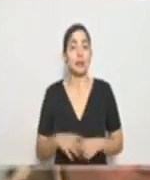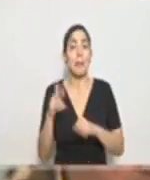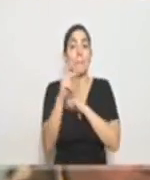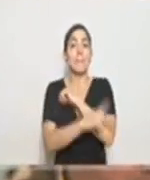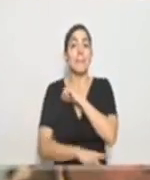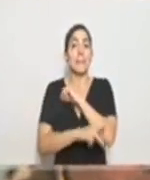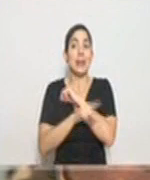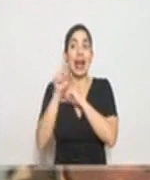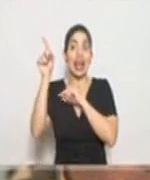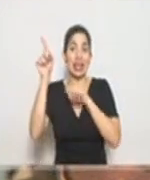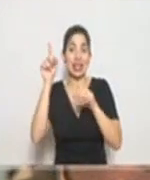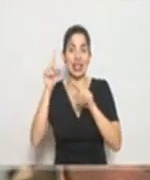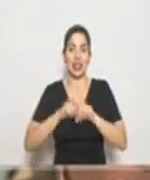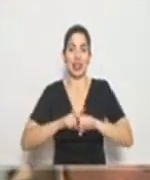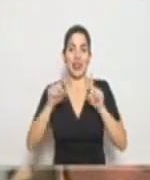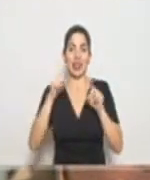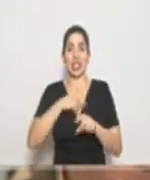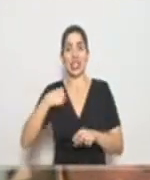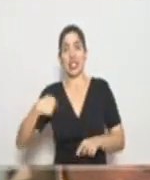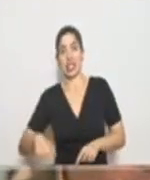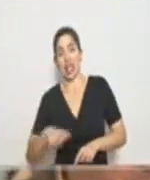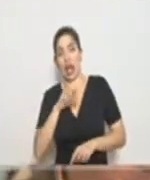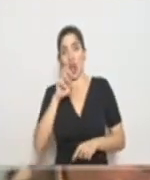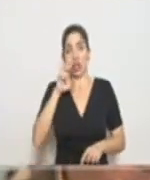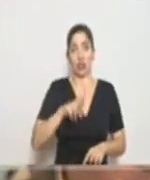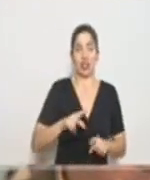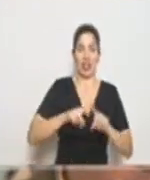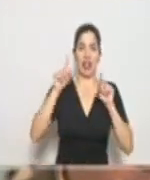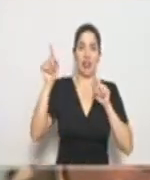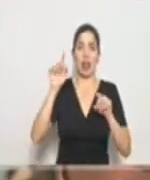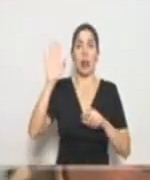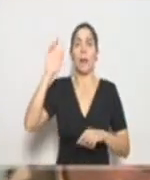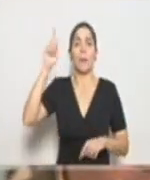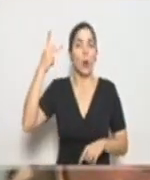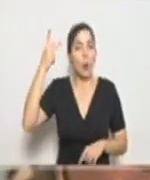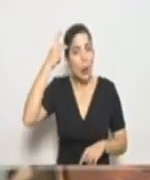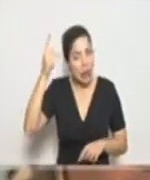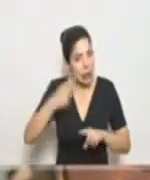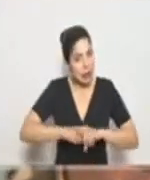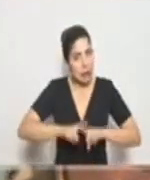países muy diferentes, China y Costa Rica, sistemas políticos, sistemas legales,